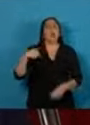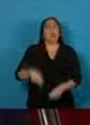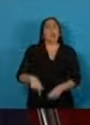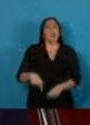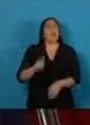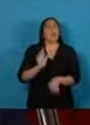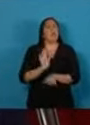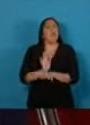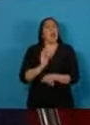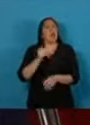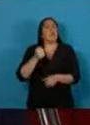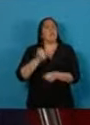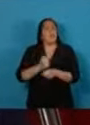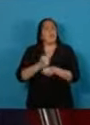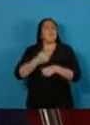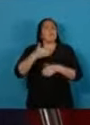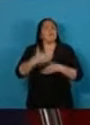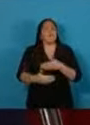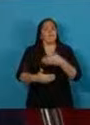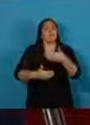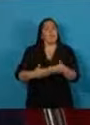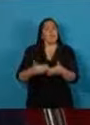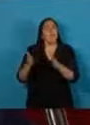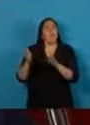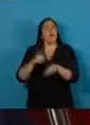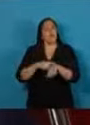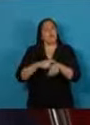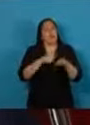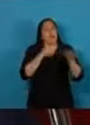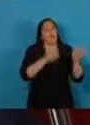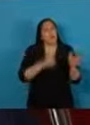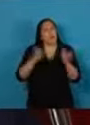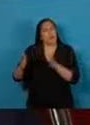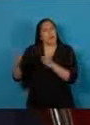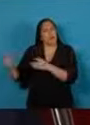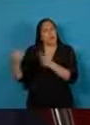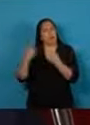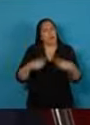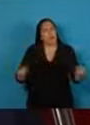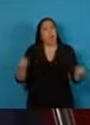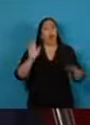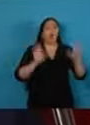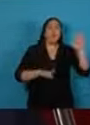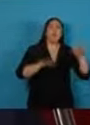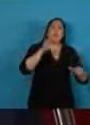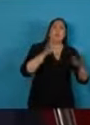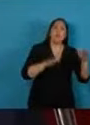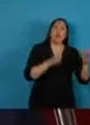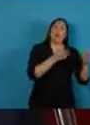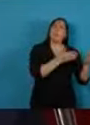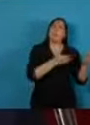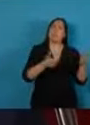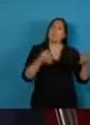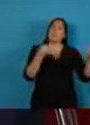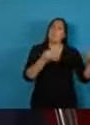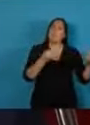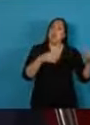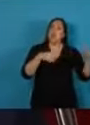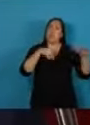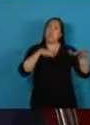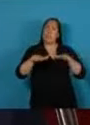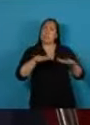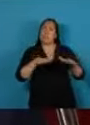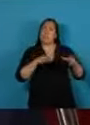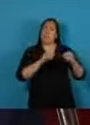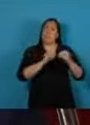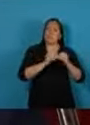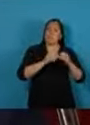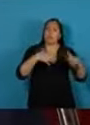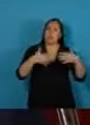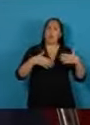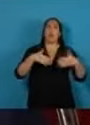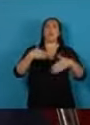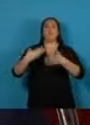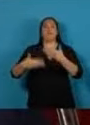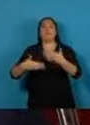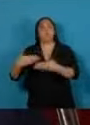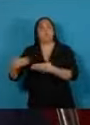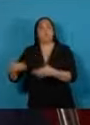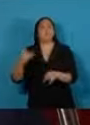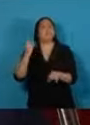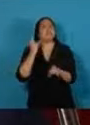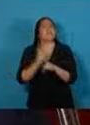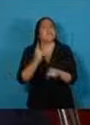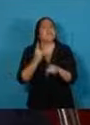Algunos más plácidos y felices, otros más tristes y tumultuosos. Pero en cualquier caso, siempre